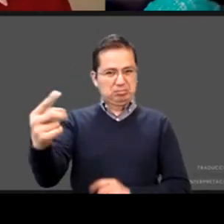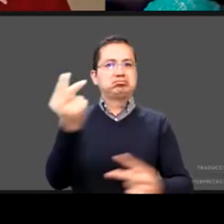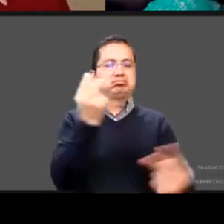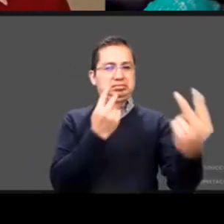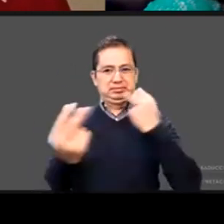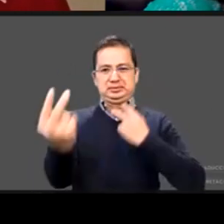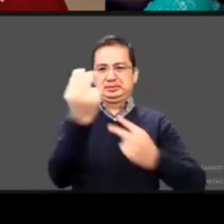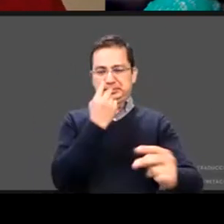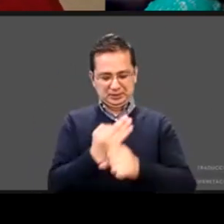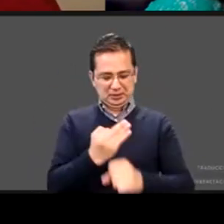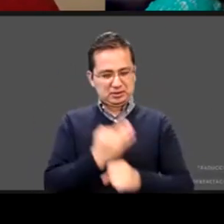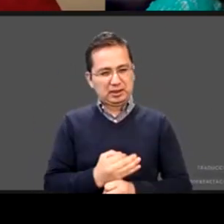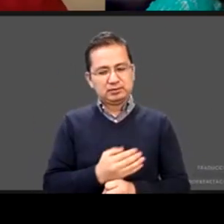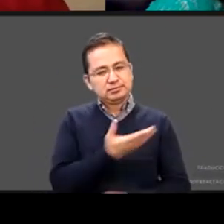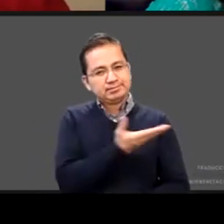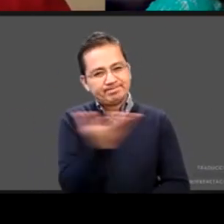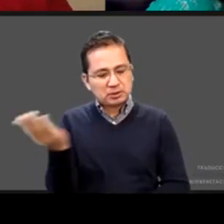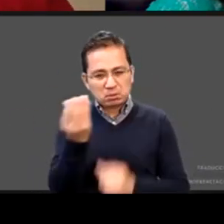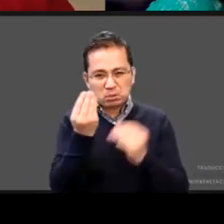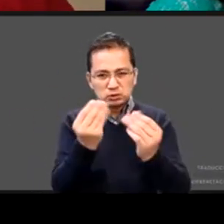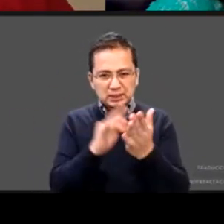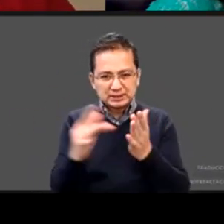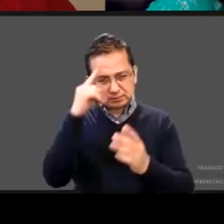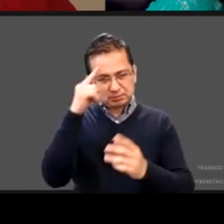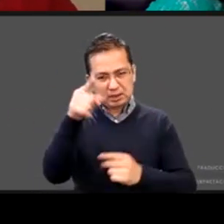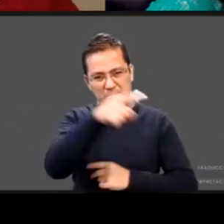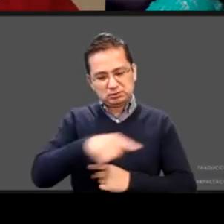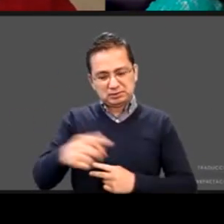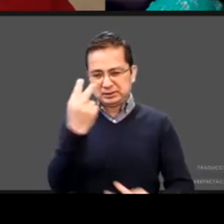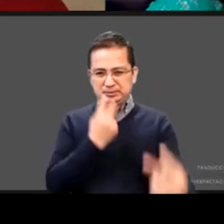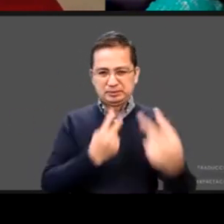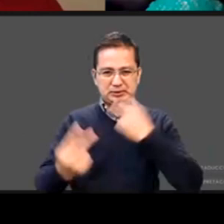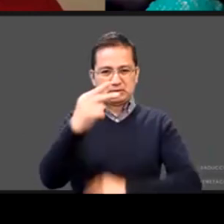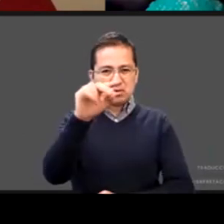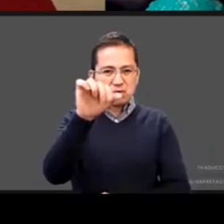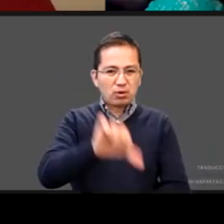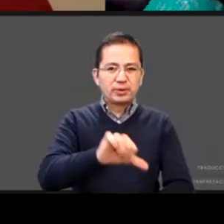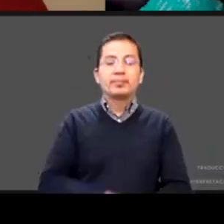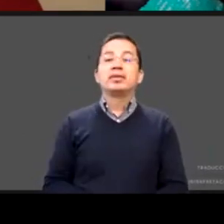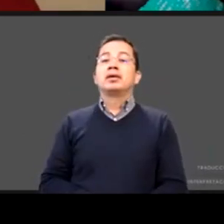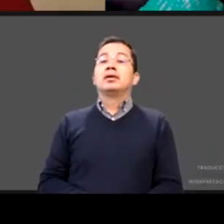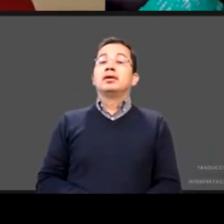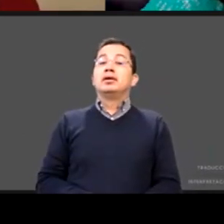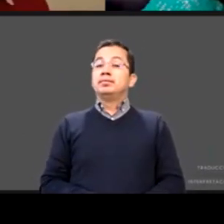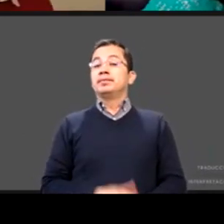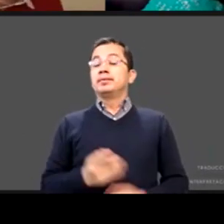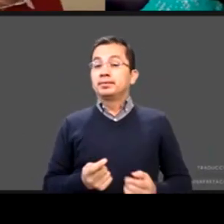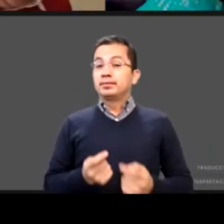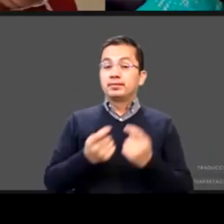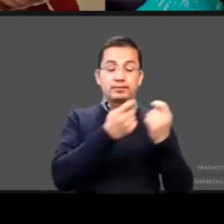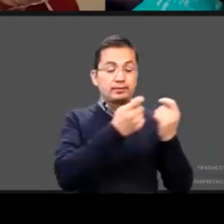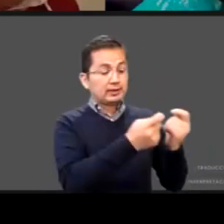gracias a todos ustedes por estar con nosotros el día de hoy Toño te cedo la palabra